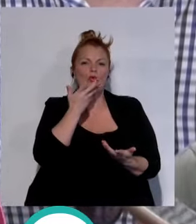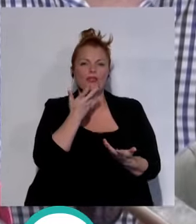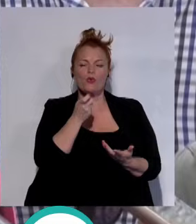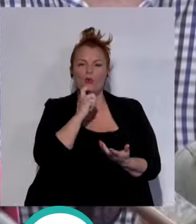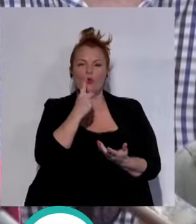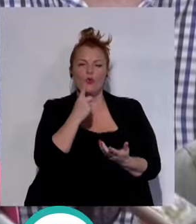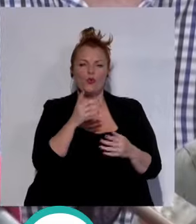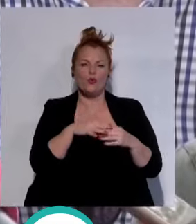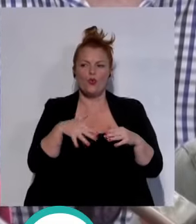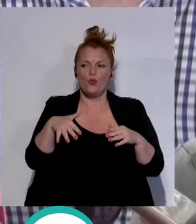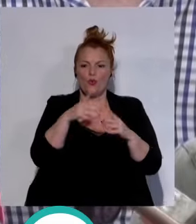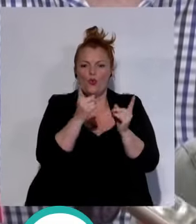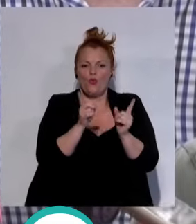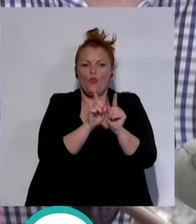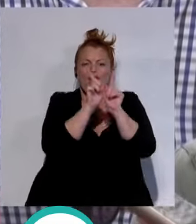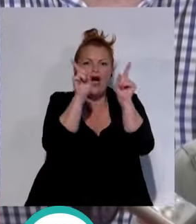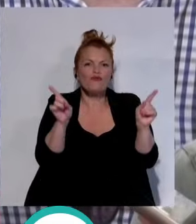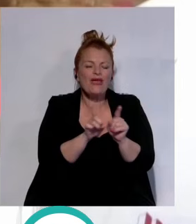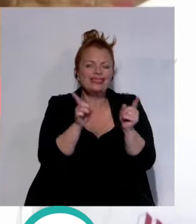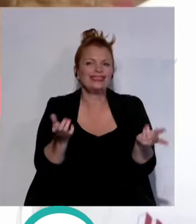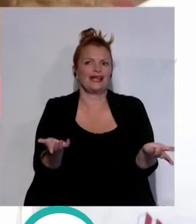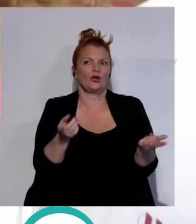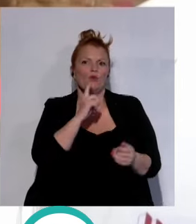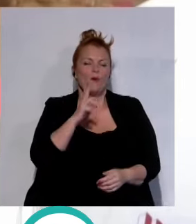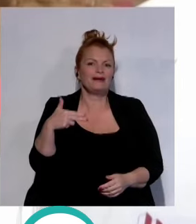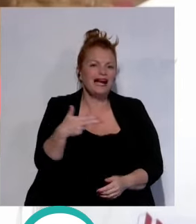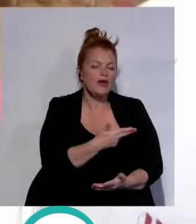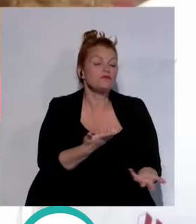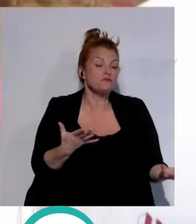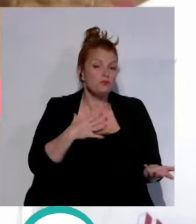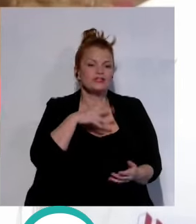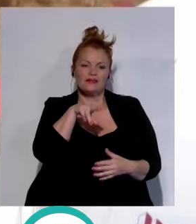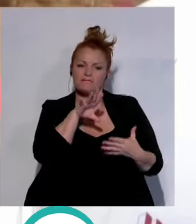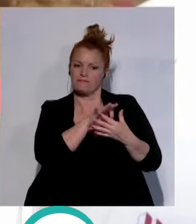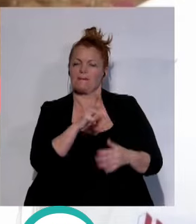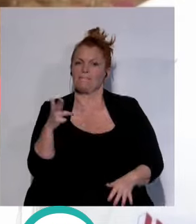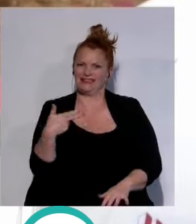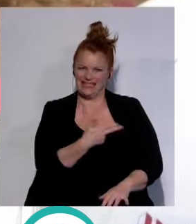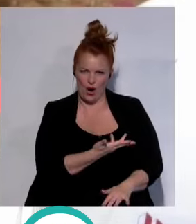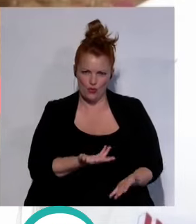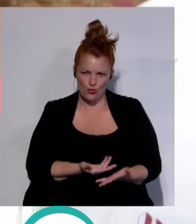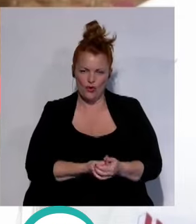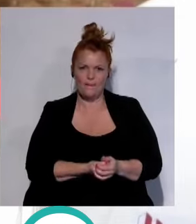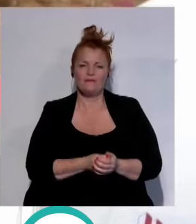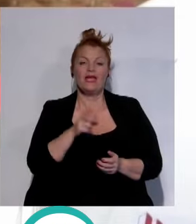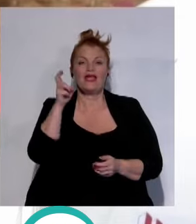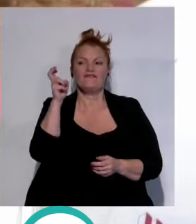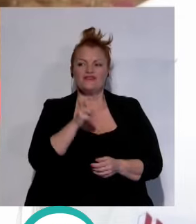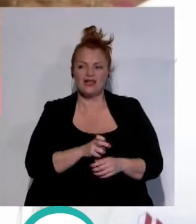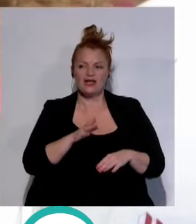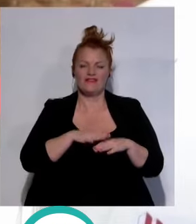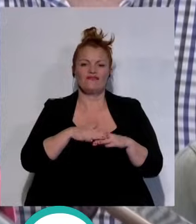pues una fuente para pescado para eso posiblemente sea de pescado y viene de